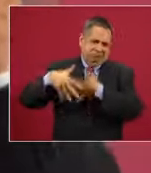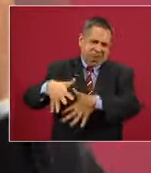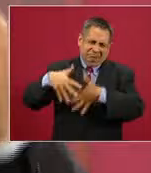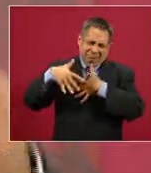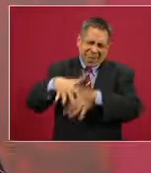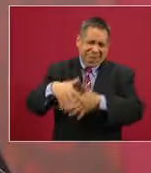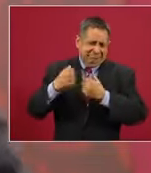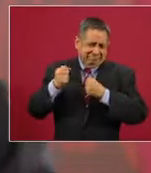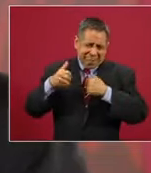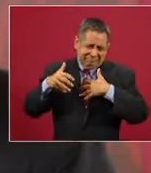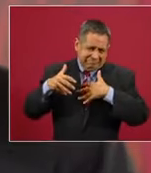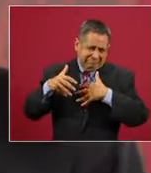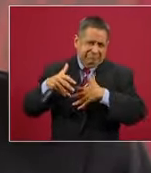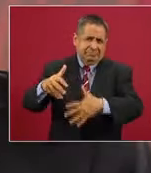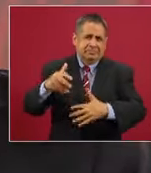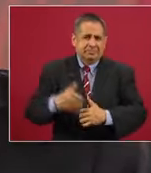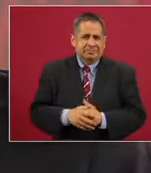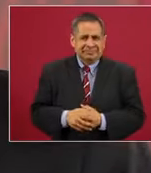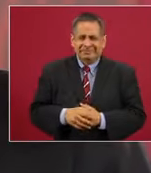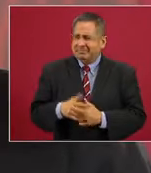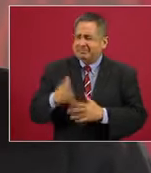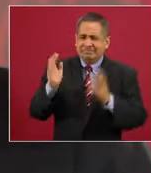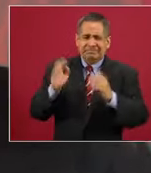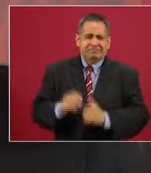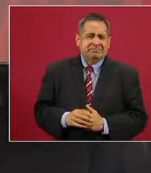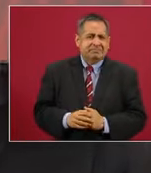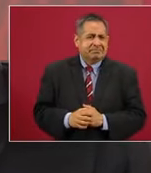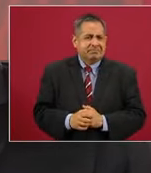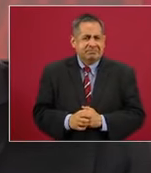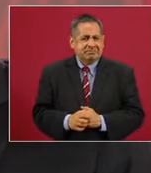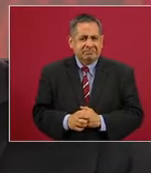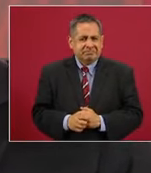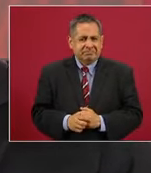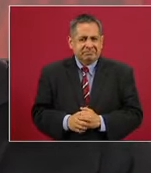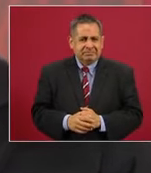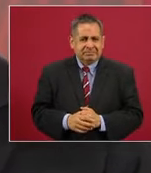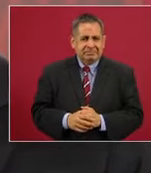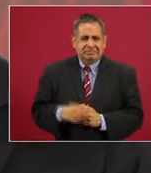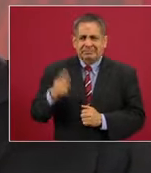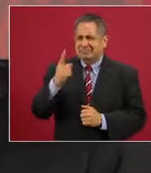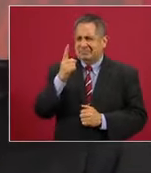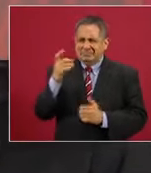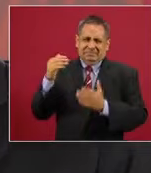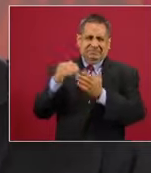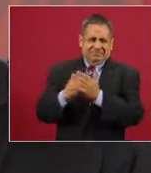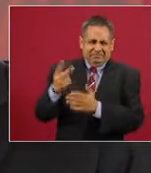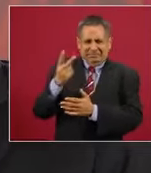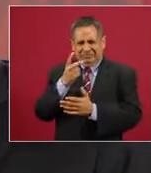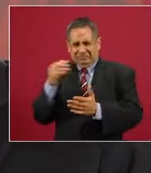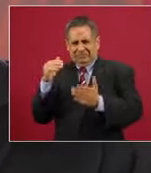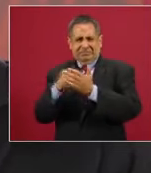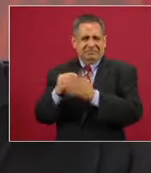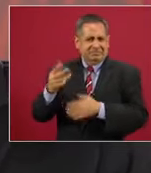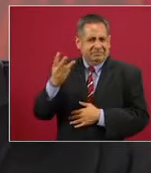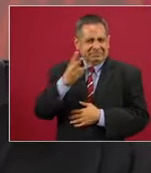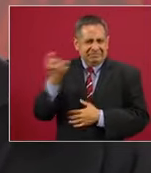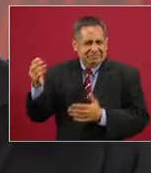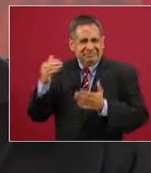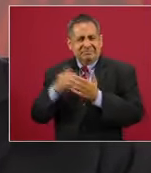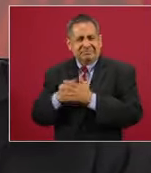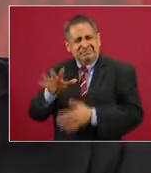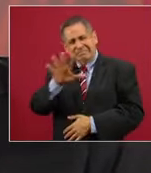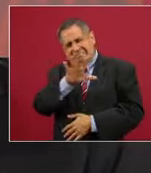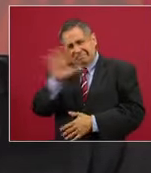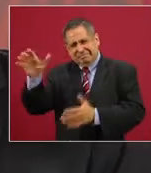de 100 mil, 200 mil, 300 mil,